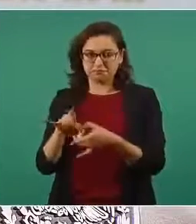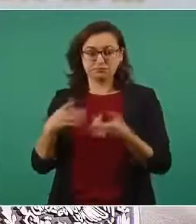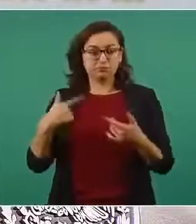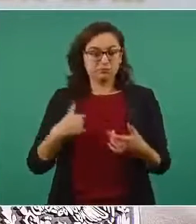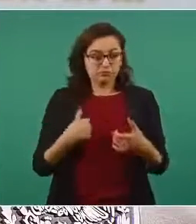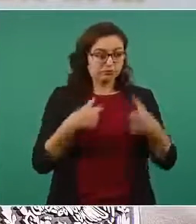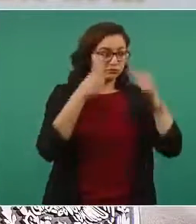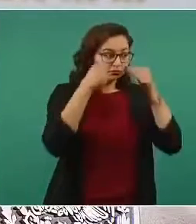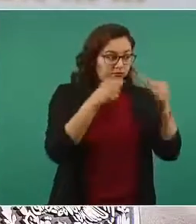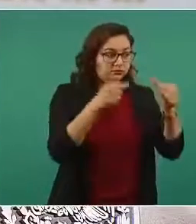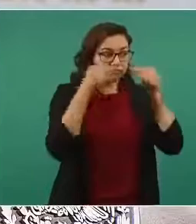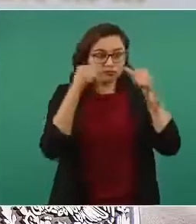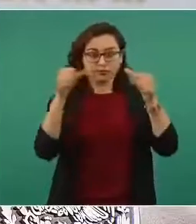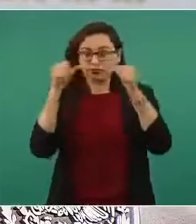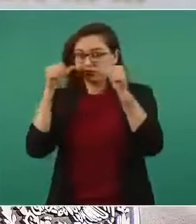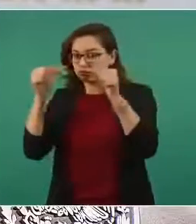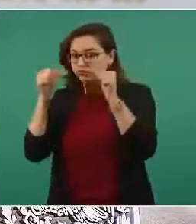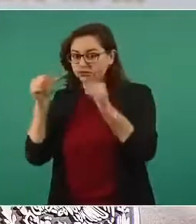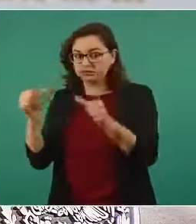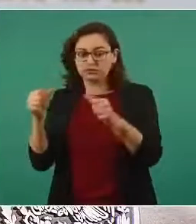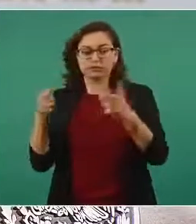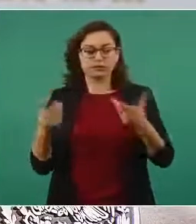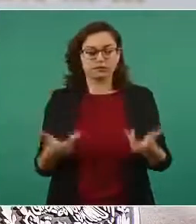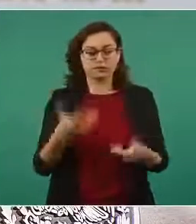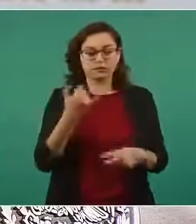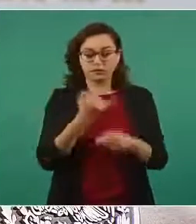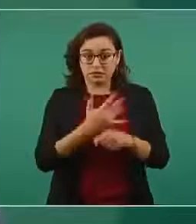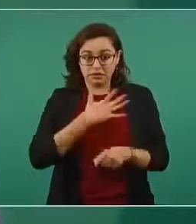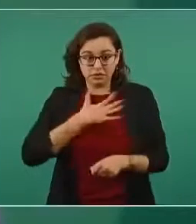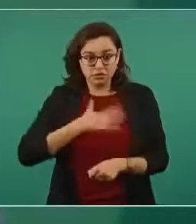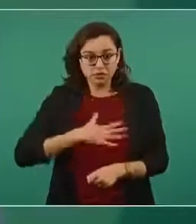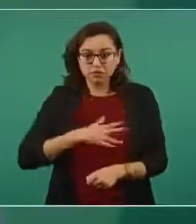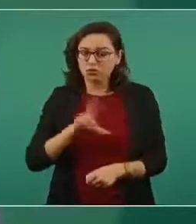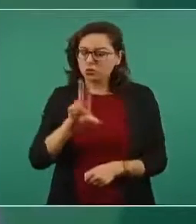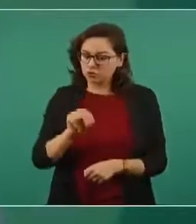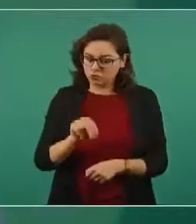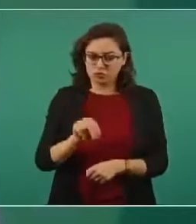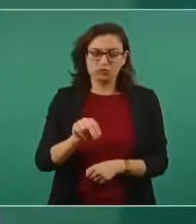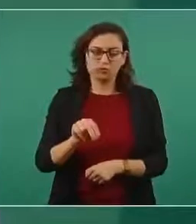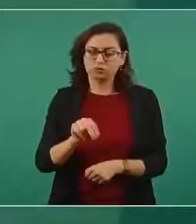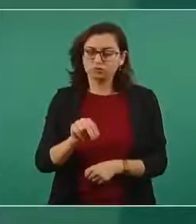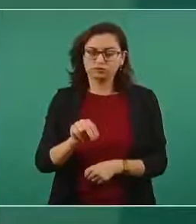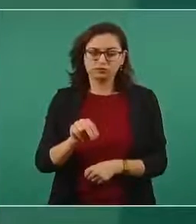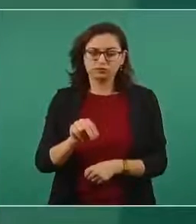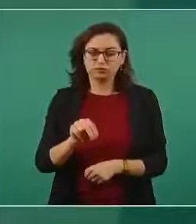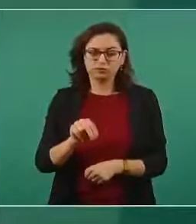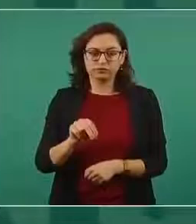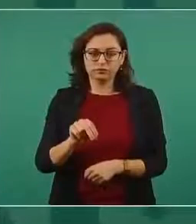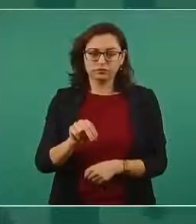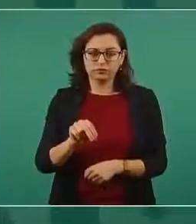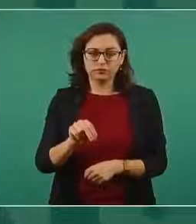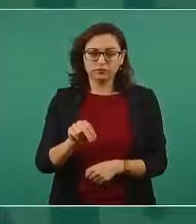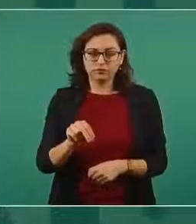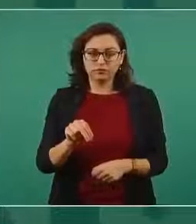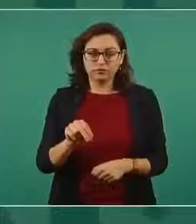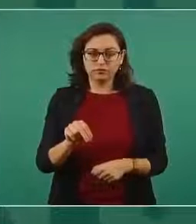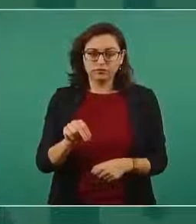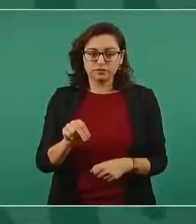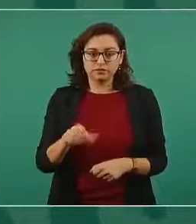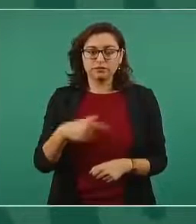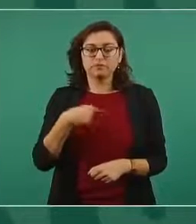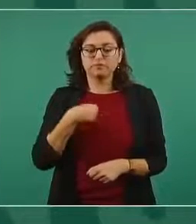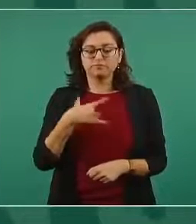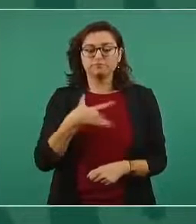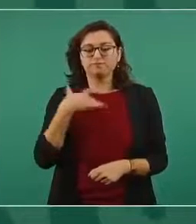de todo no permitimos que se cometan injusticias y tengo la